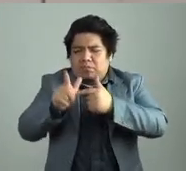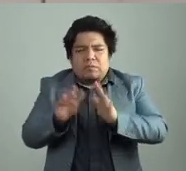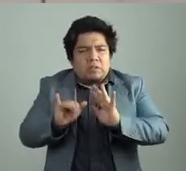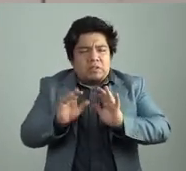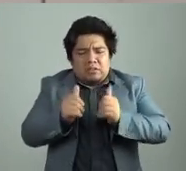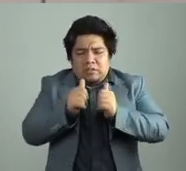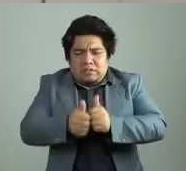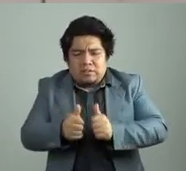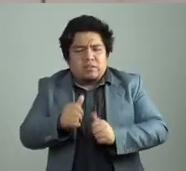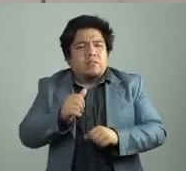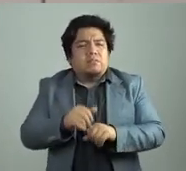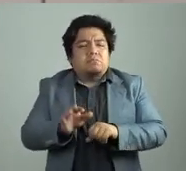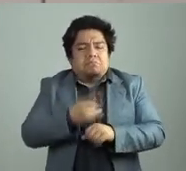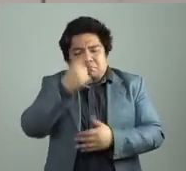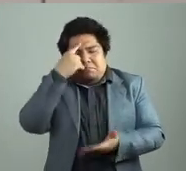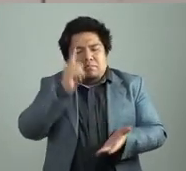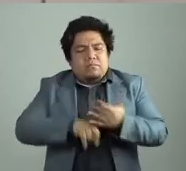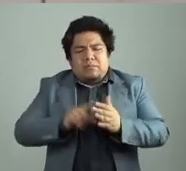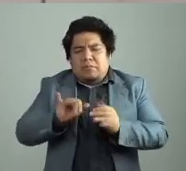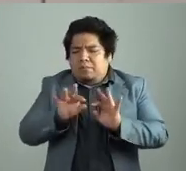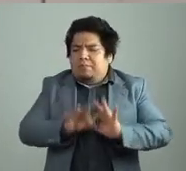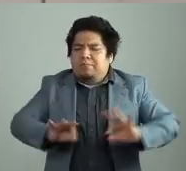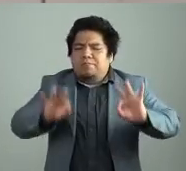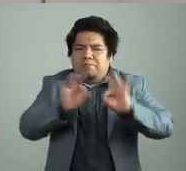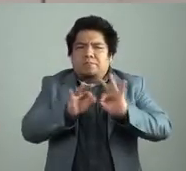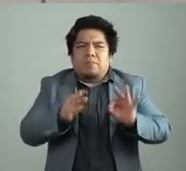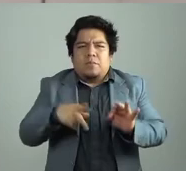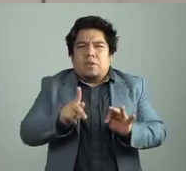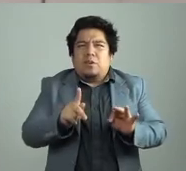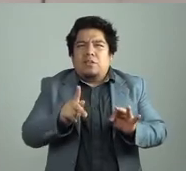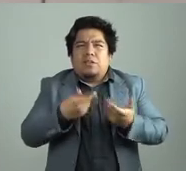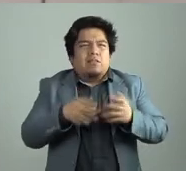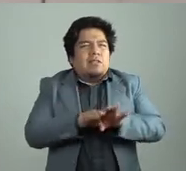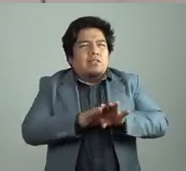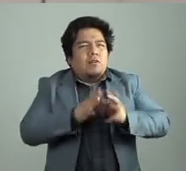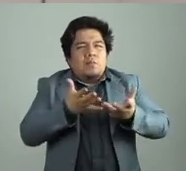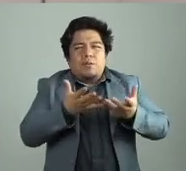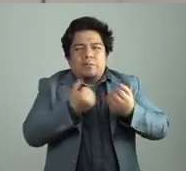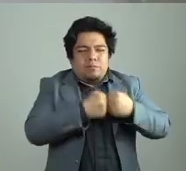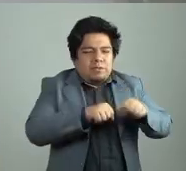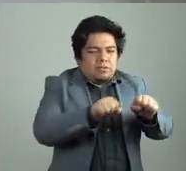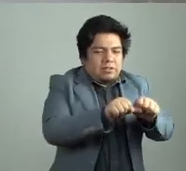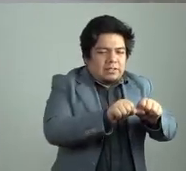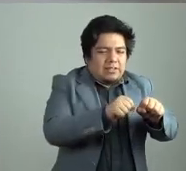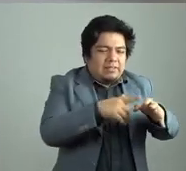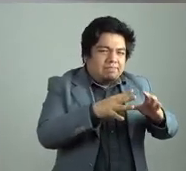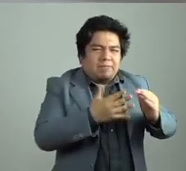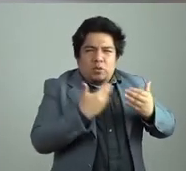importancia para poder entendernos a nosotros, ya no tanto como sociedad, también, sino como individuos, ¿no?